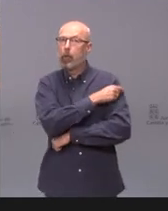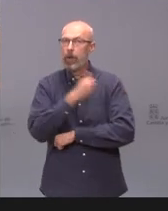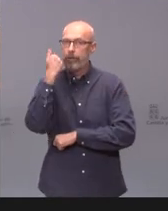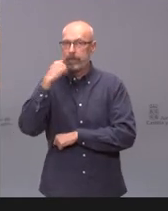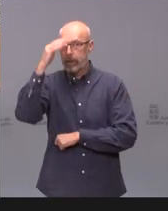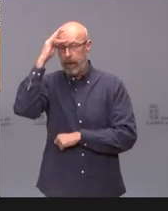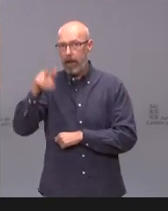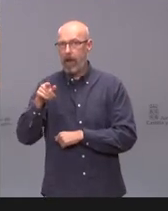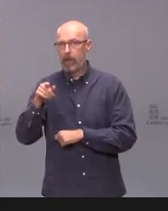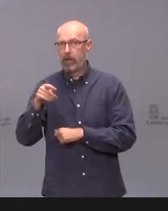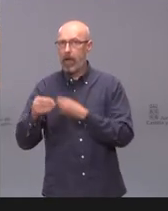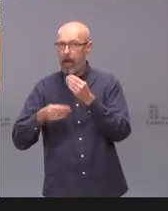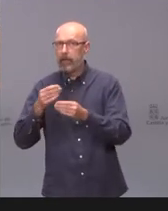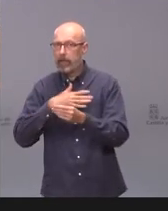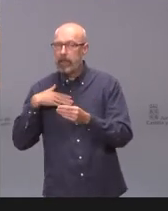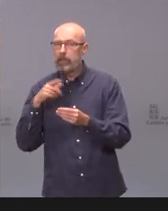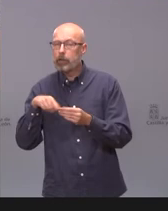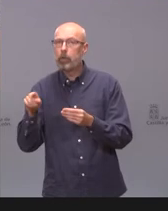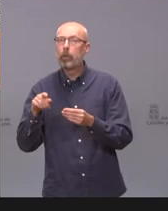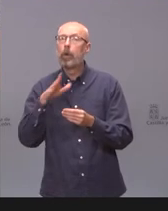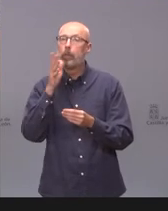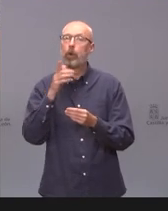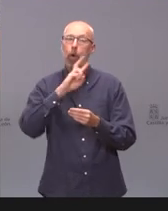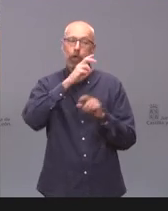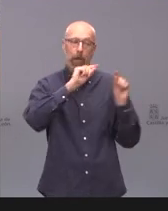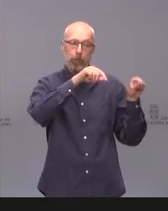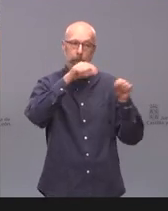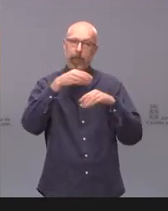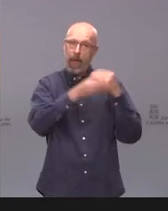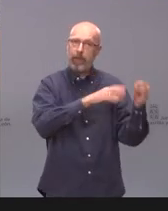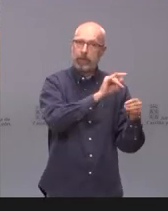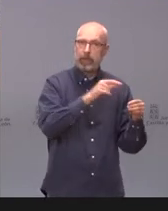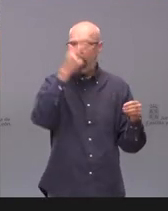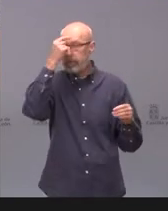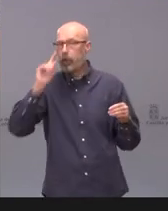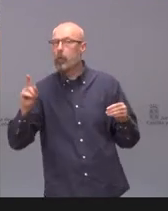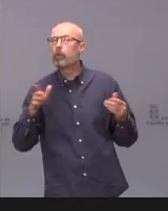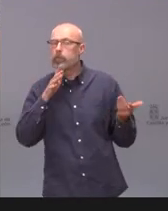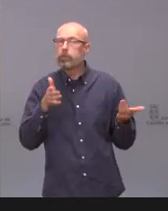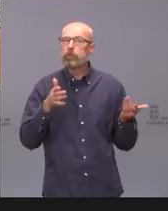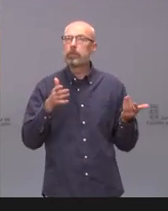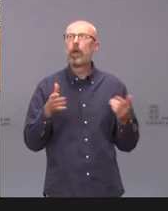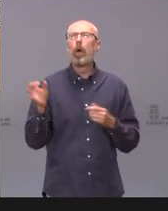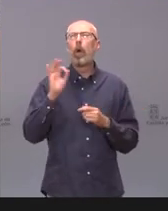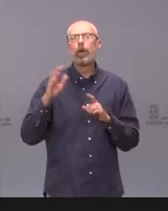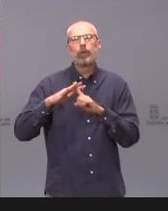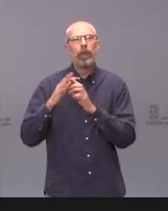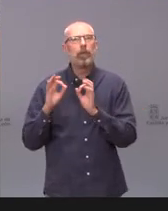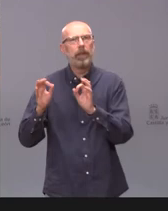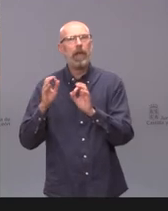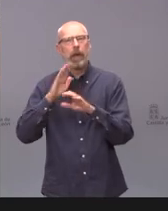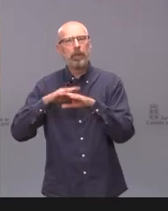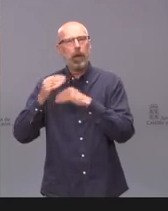Semana Santa, dado que prácticamente se está haciendo en el resto de provincias, o si se está produciendo alguna circunstancia excepcional para que no se haga.